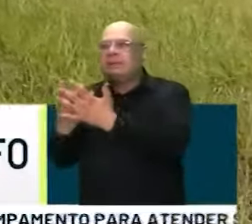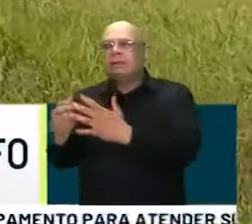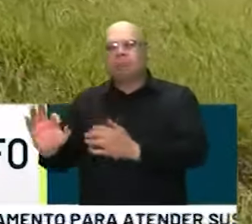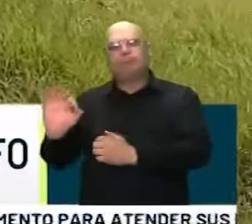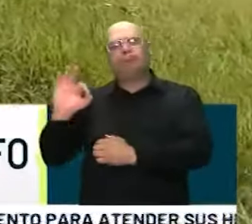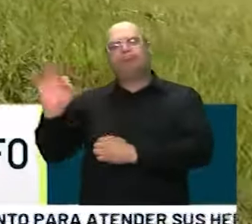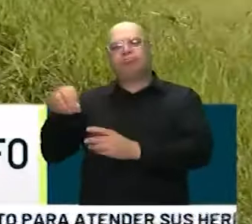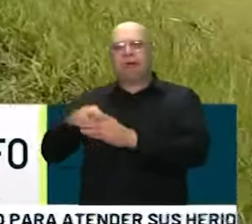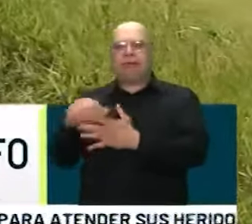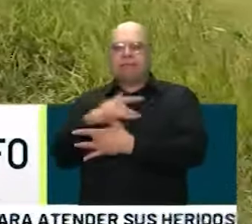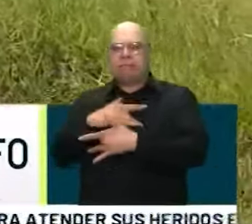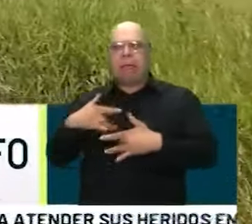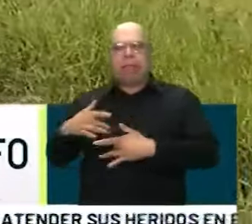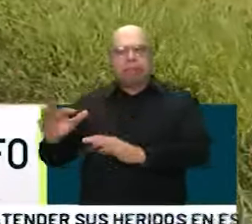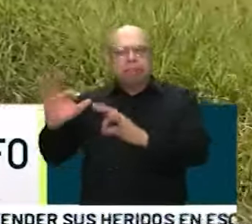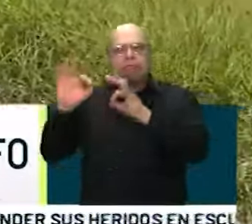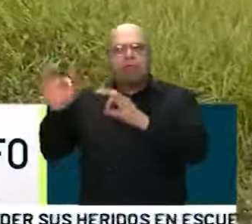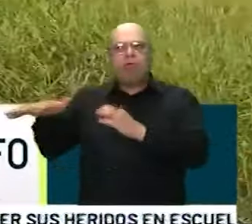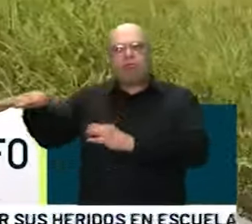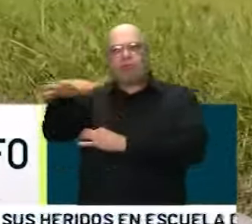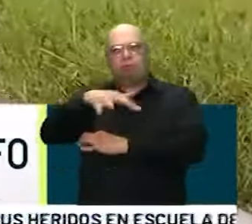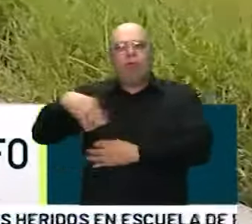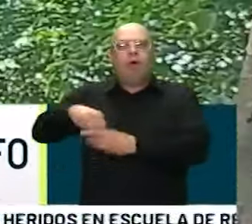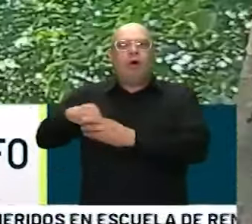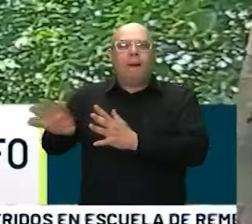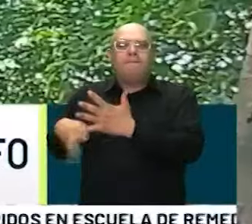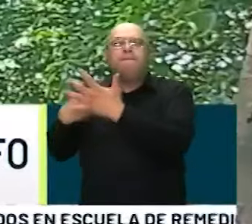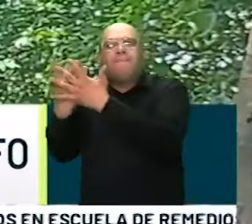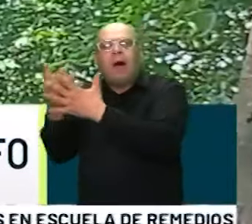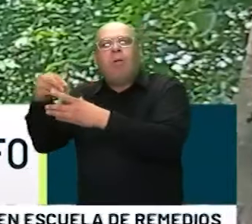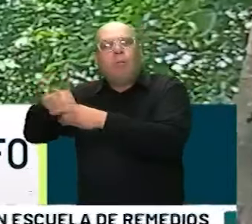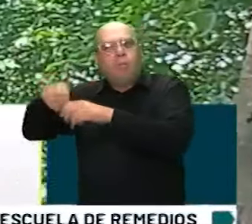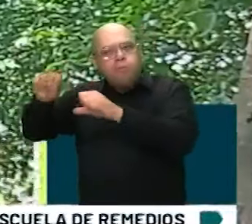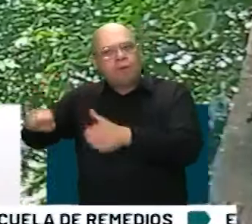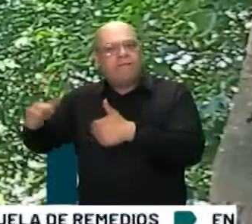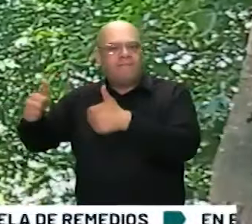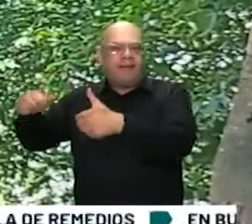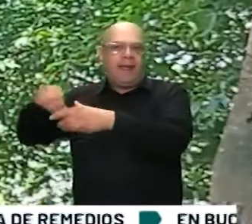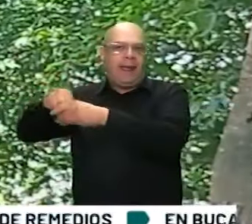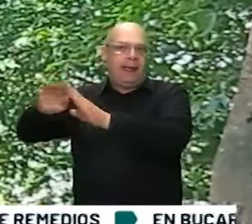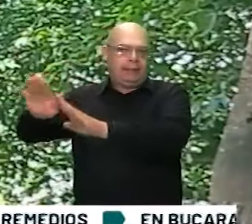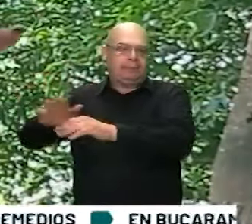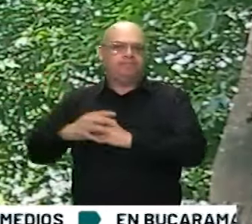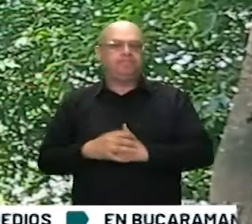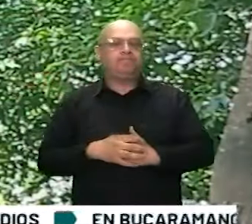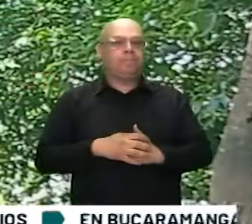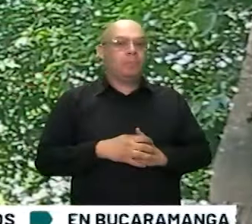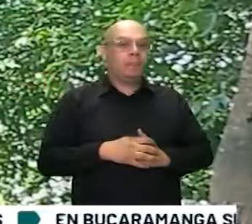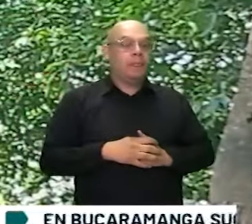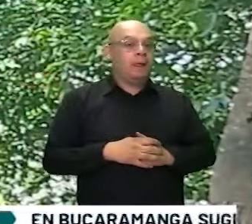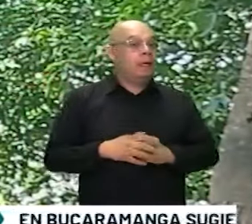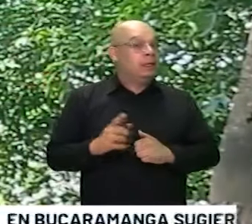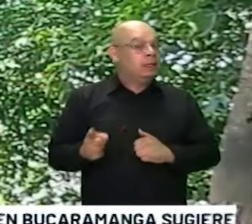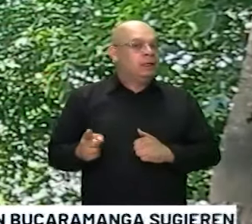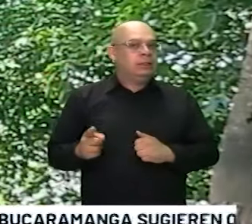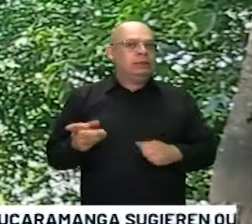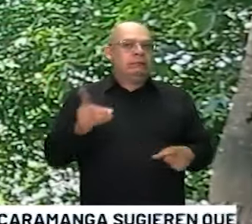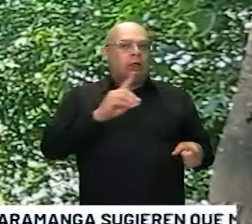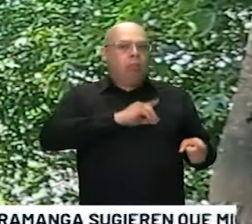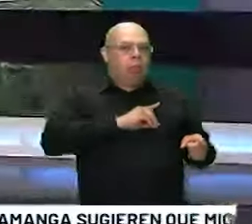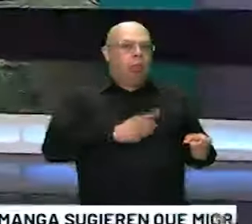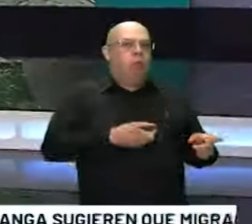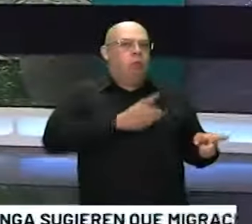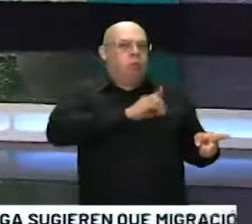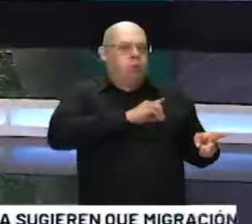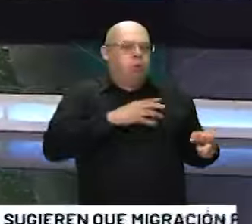saludable en el que puedan cumplir sus condenas. Y es que esta es una de las tantas denuncias que hacen llegar